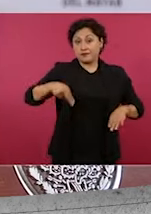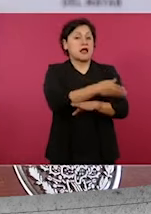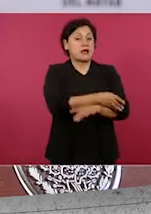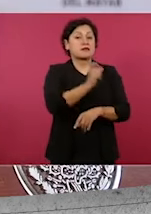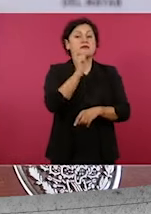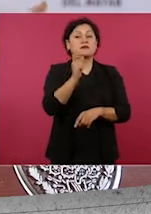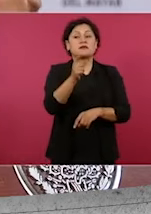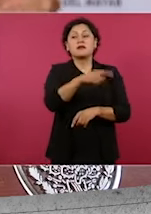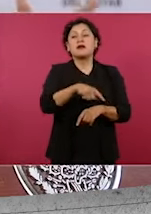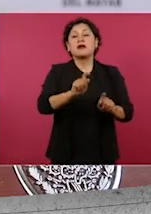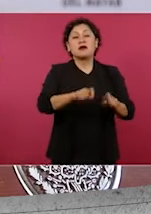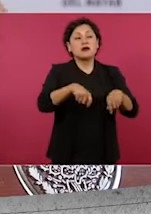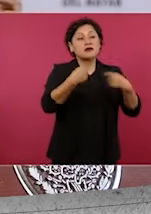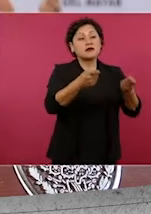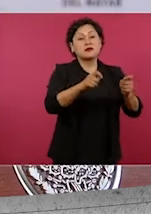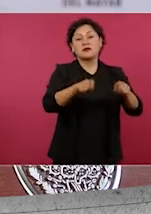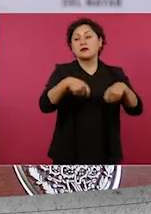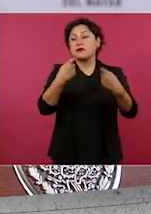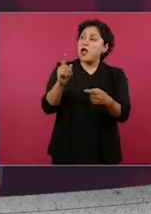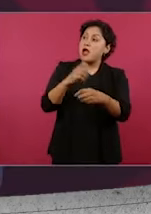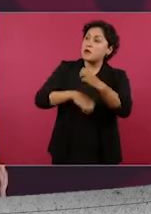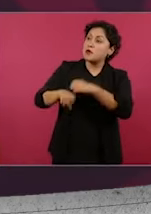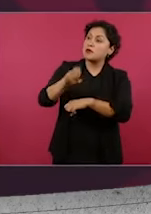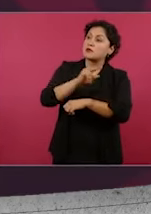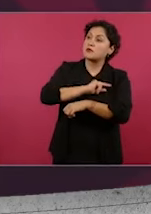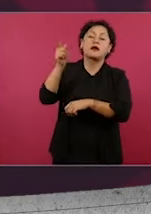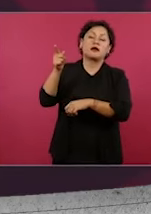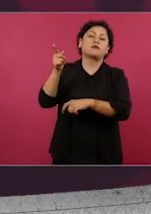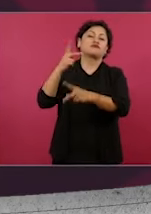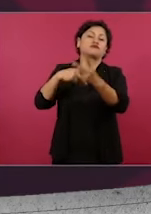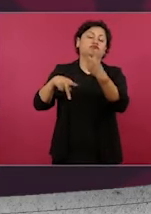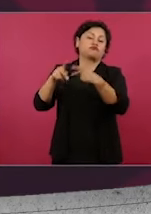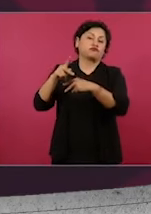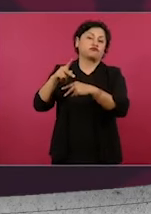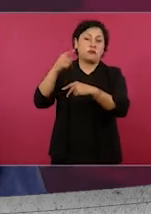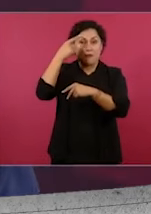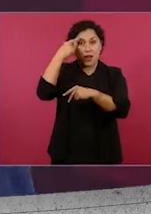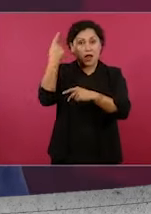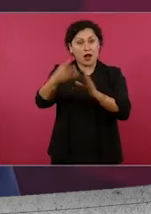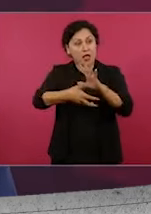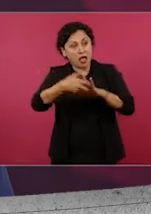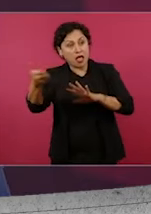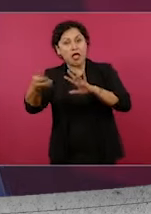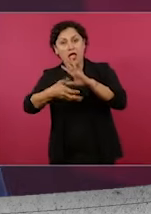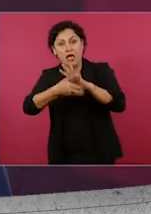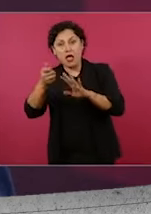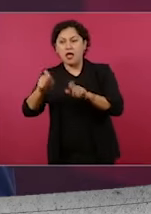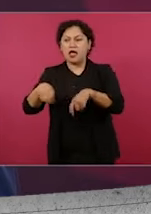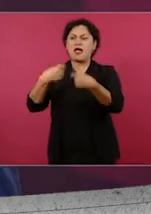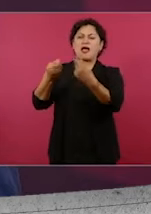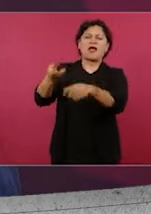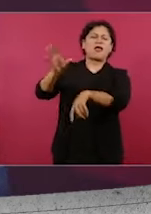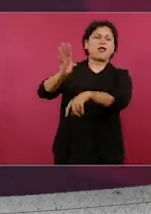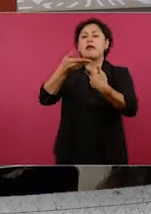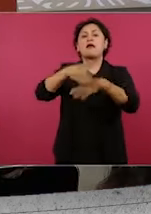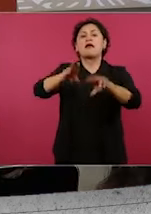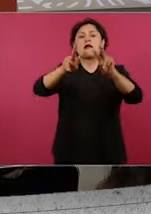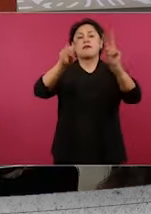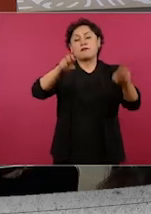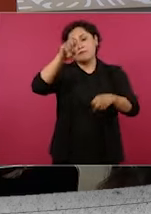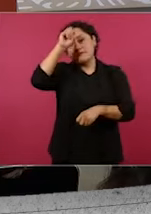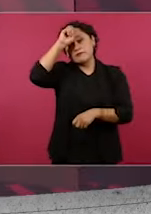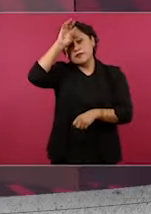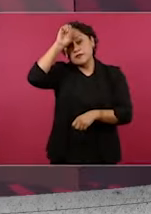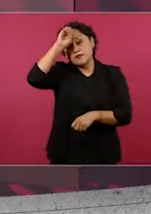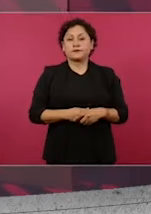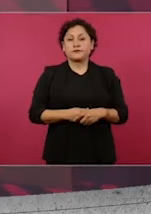mineras, porque ese es un asunto muy especial. De repente comenzaron a entregar concesiones mineras y